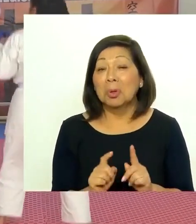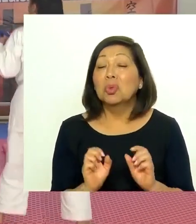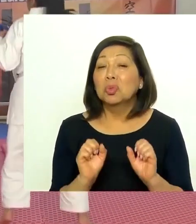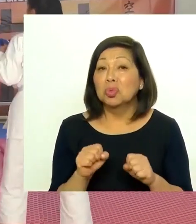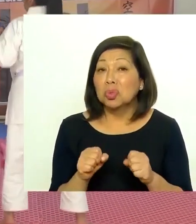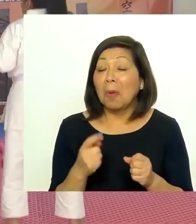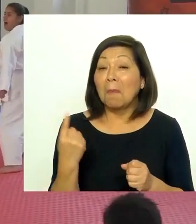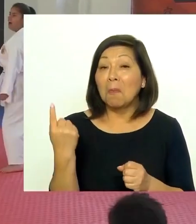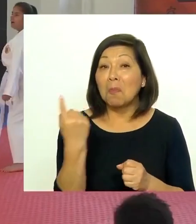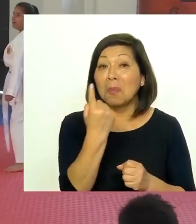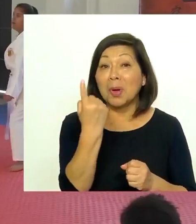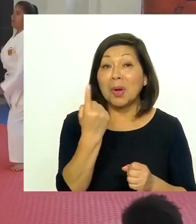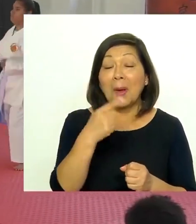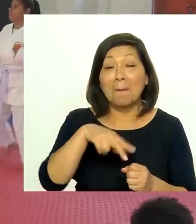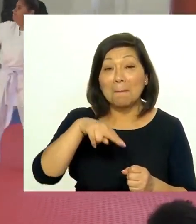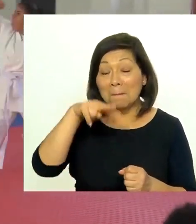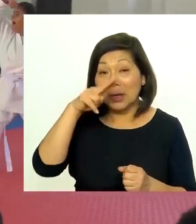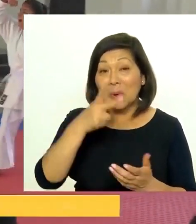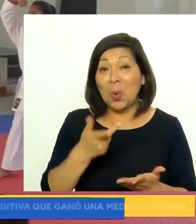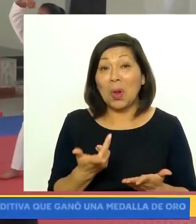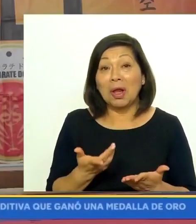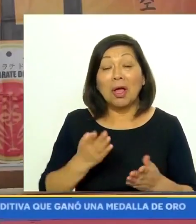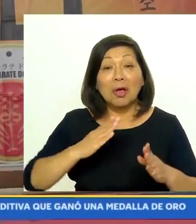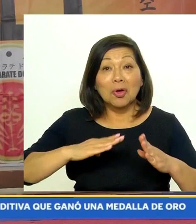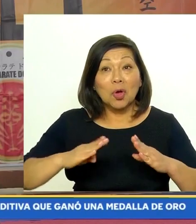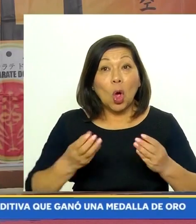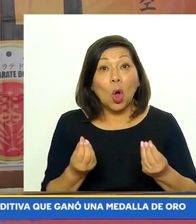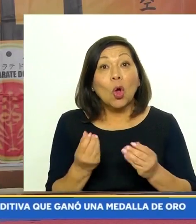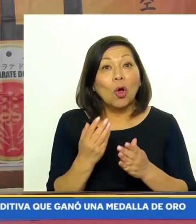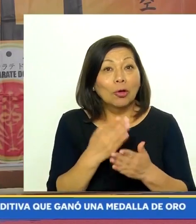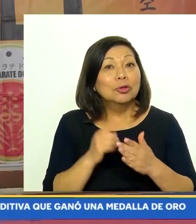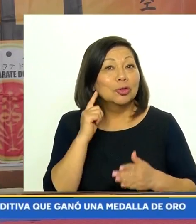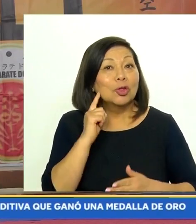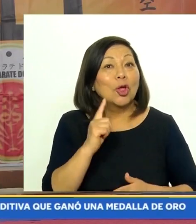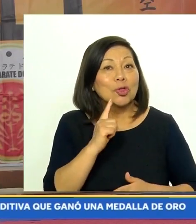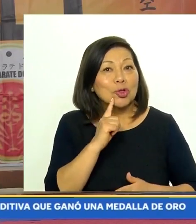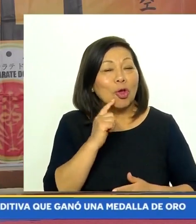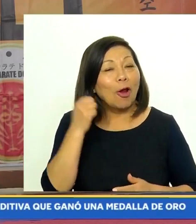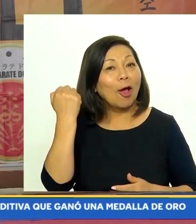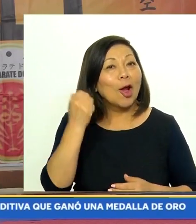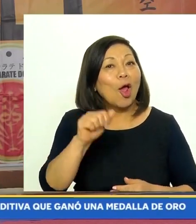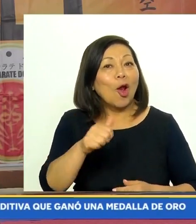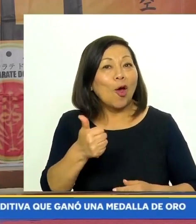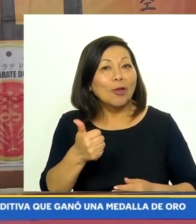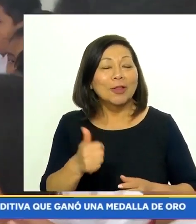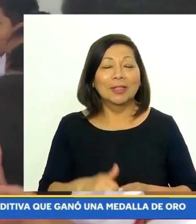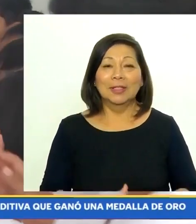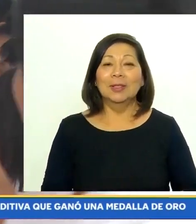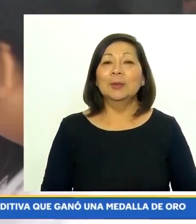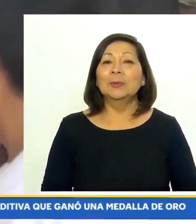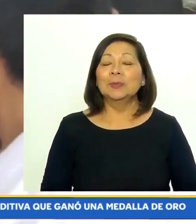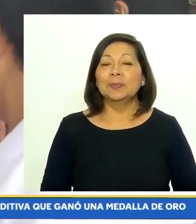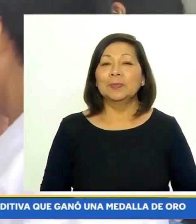Y se convirtió en la primera peruana karateka con discapacidad auditiva en ganar oro.